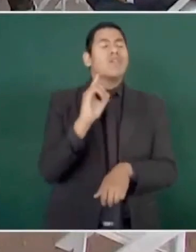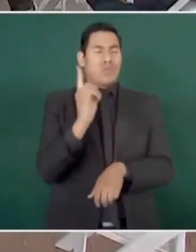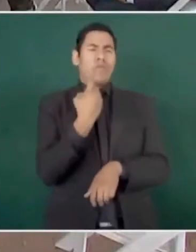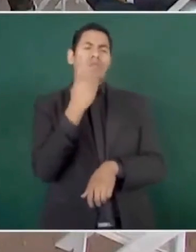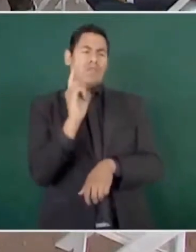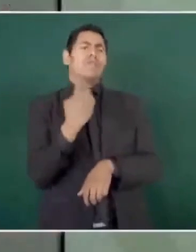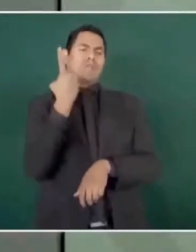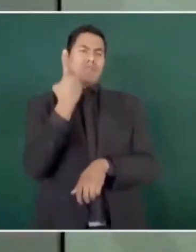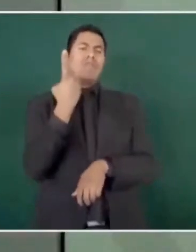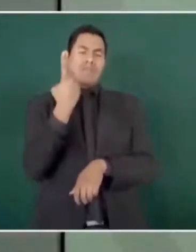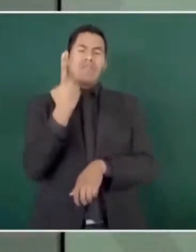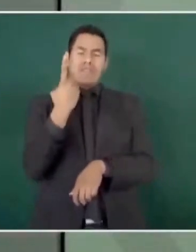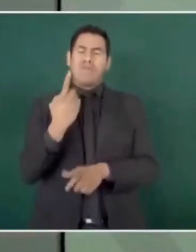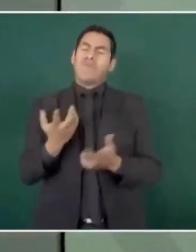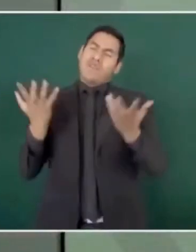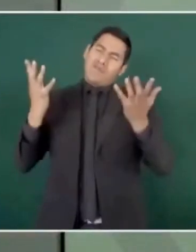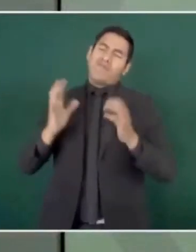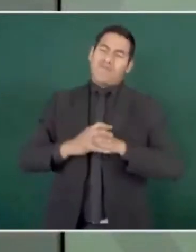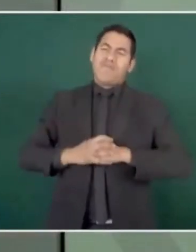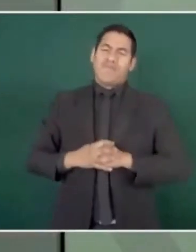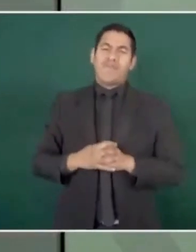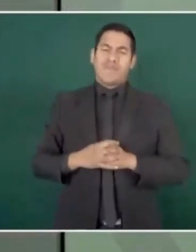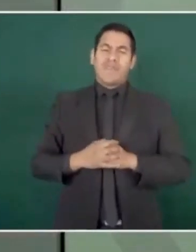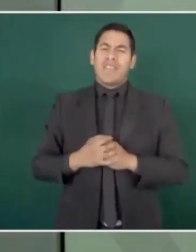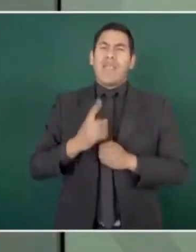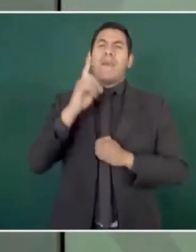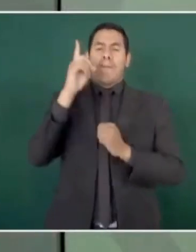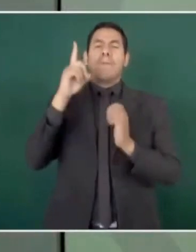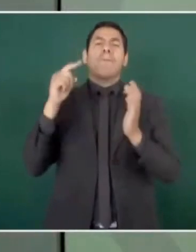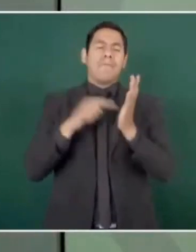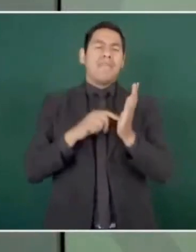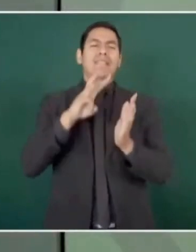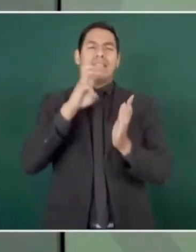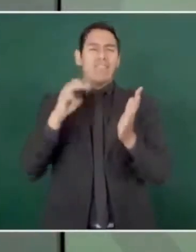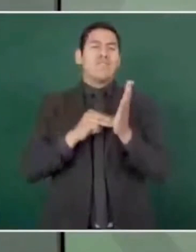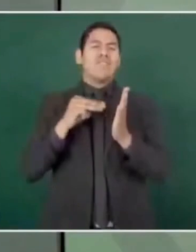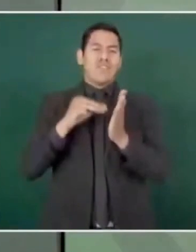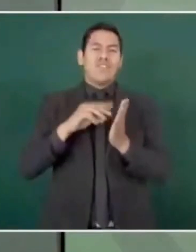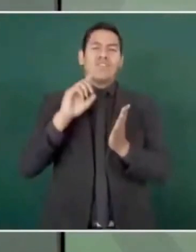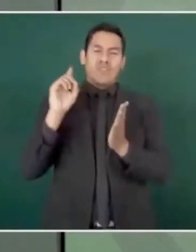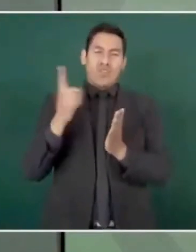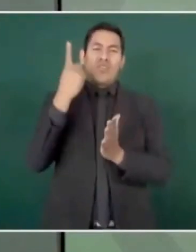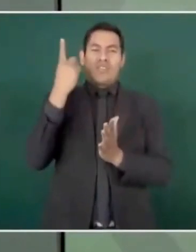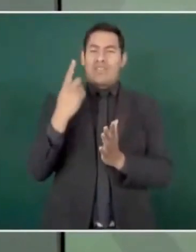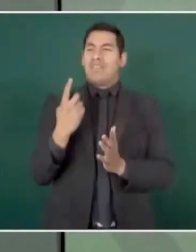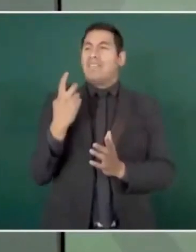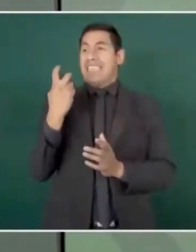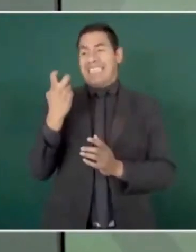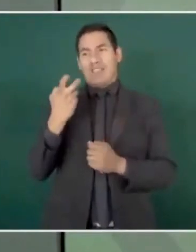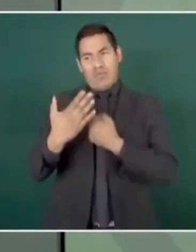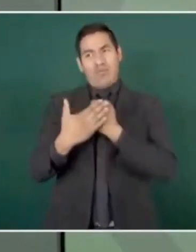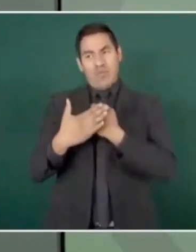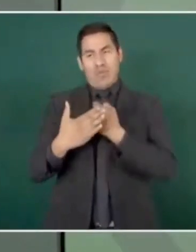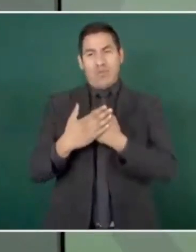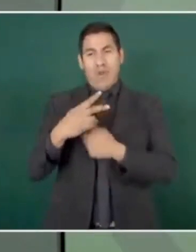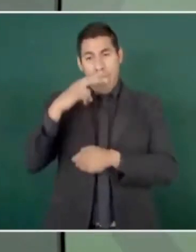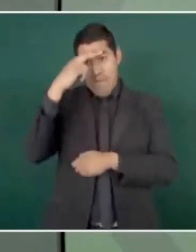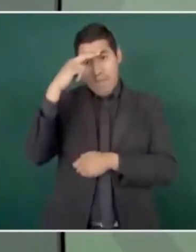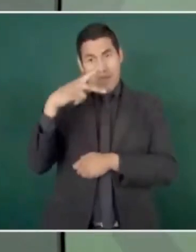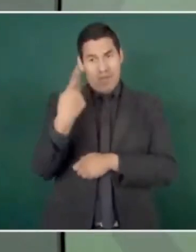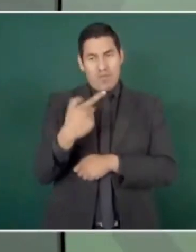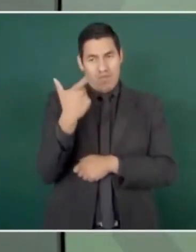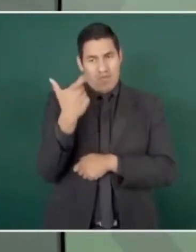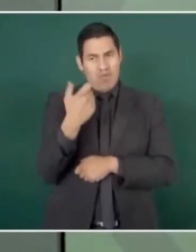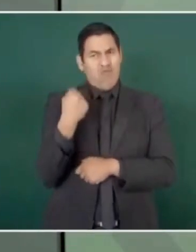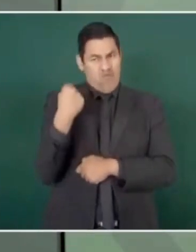presidente. Bueno. Mil trescientos millones de dólares. Es que ya el peso va a estar más fuerte que el dólar dentro